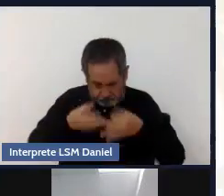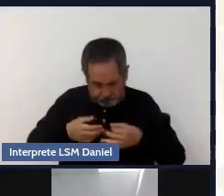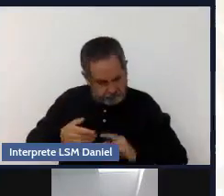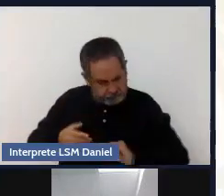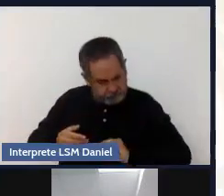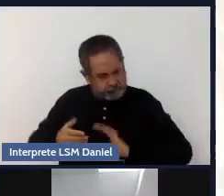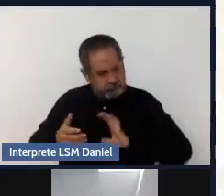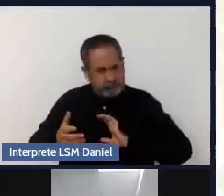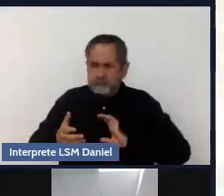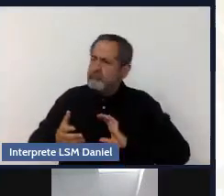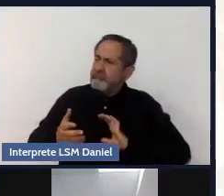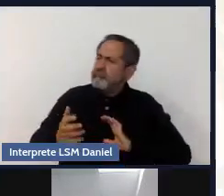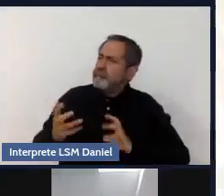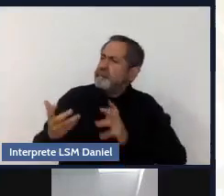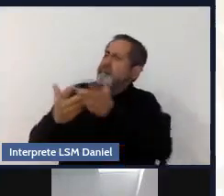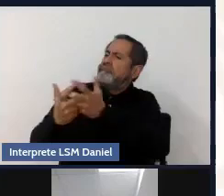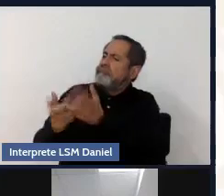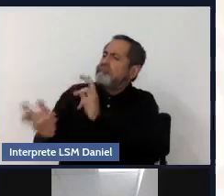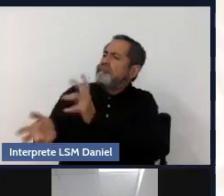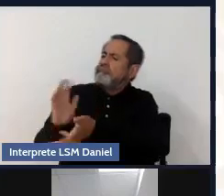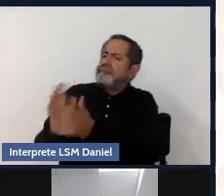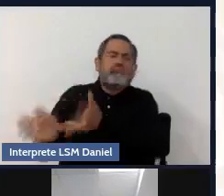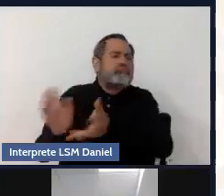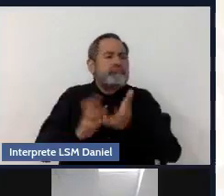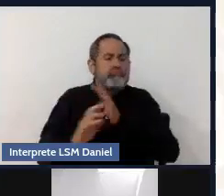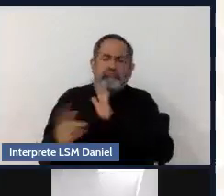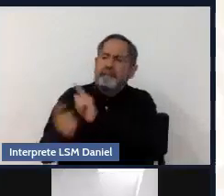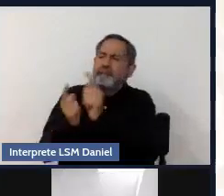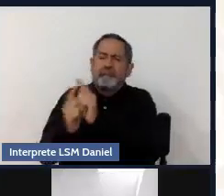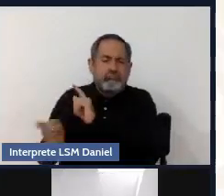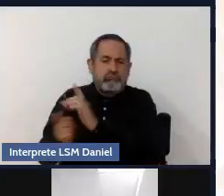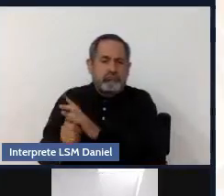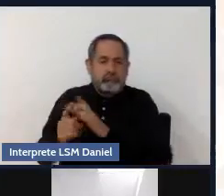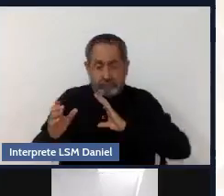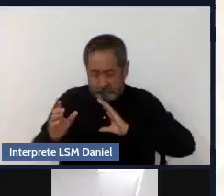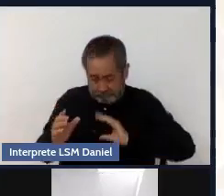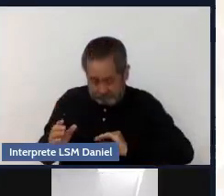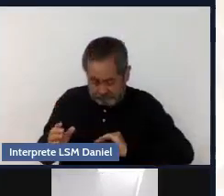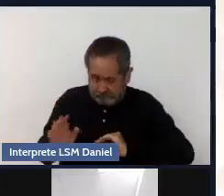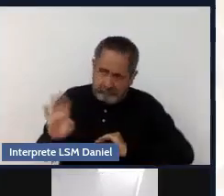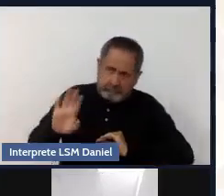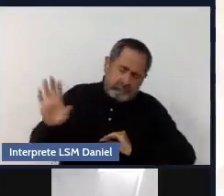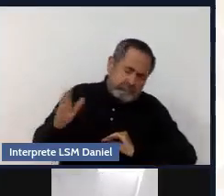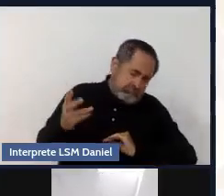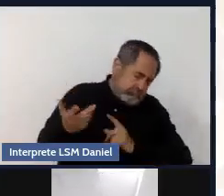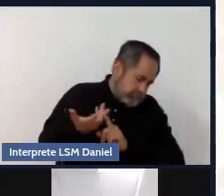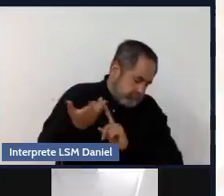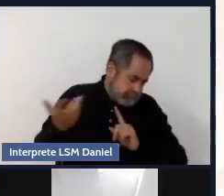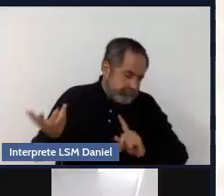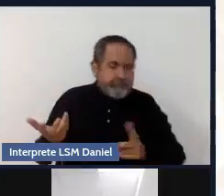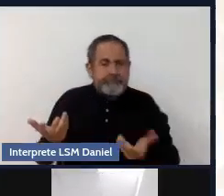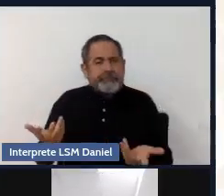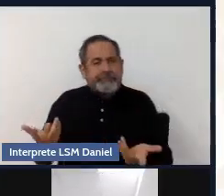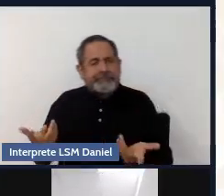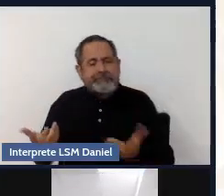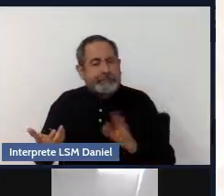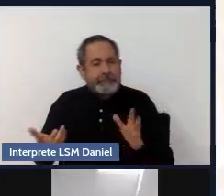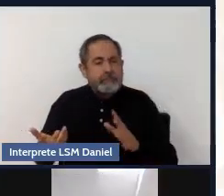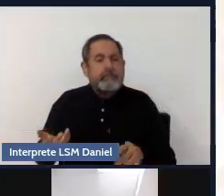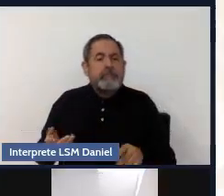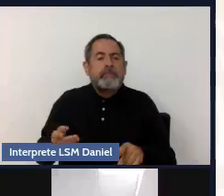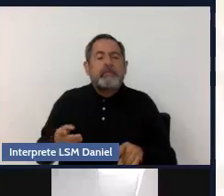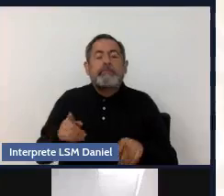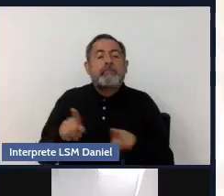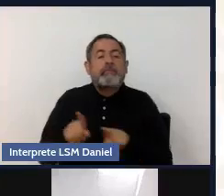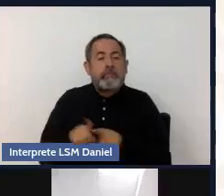pueda yo creer que no me aceptan en otros ámbitos. Pero también puede ser que se dé